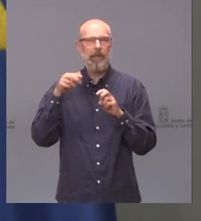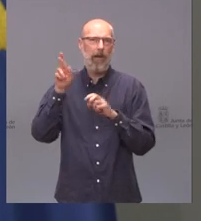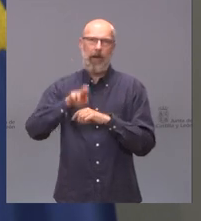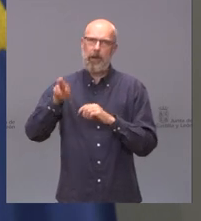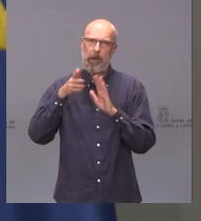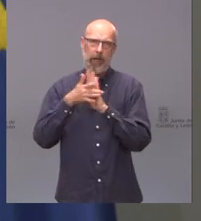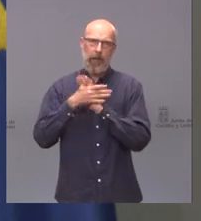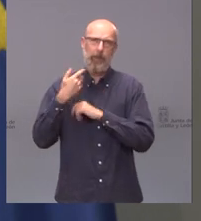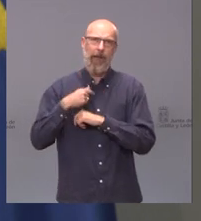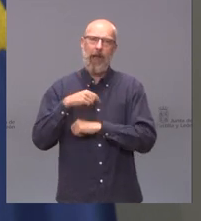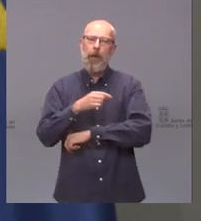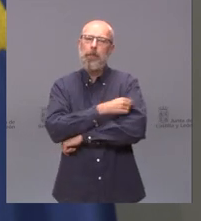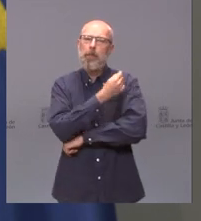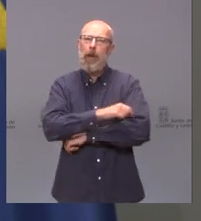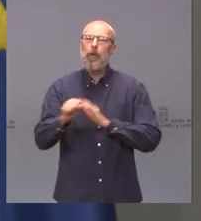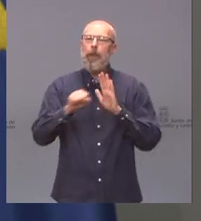no se puede elegir vacuna